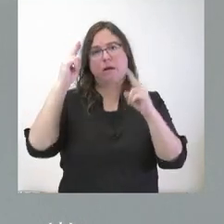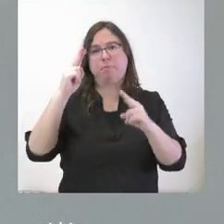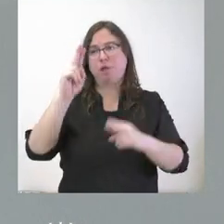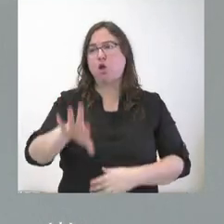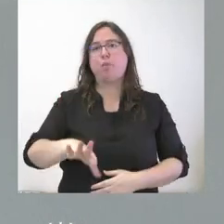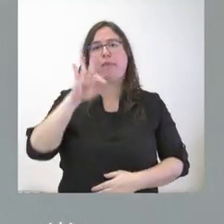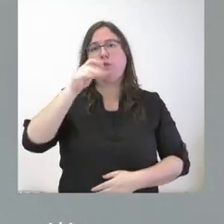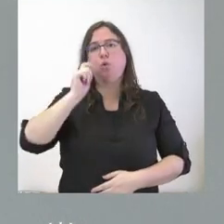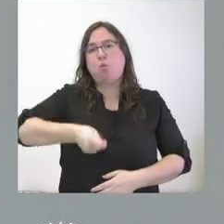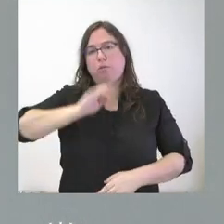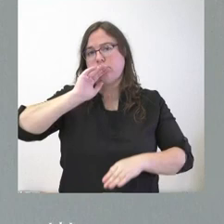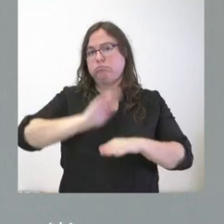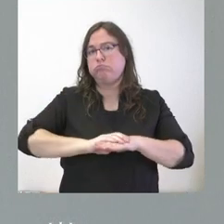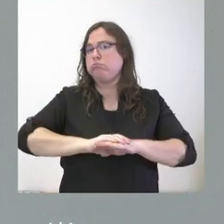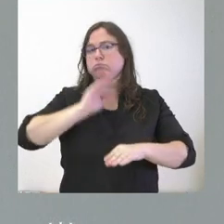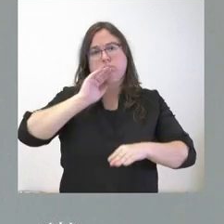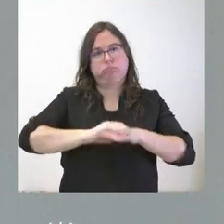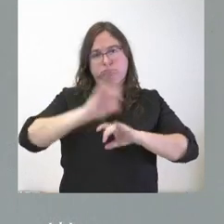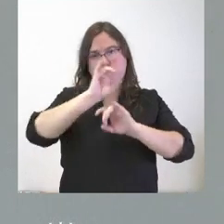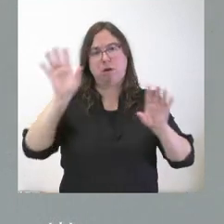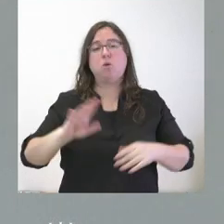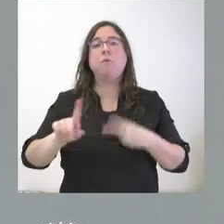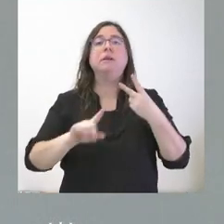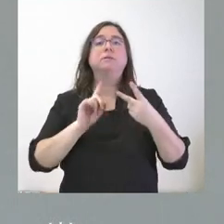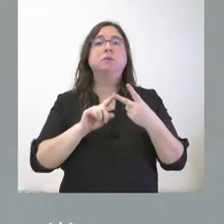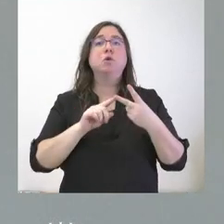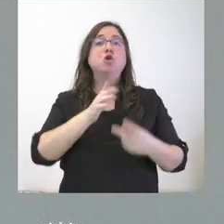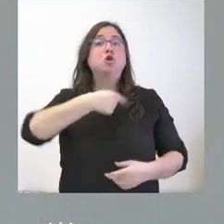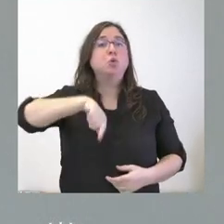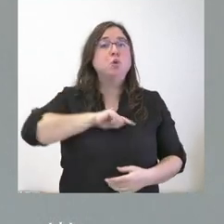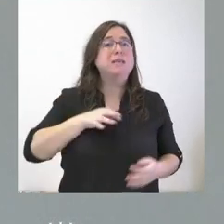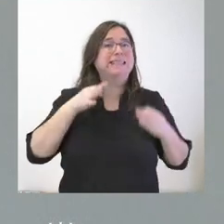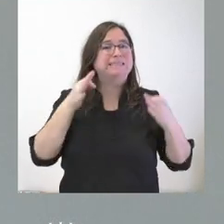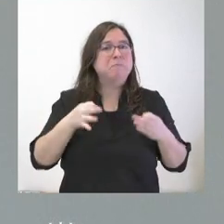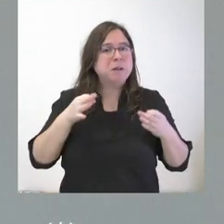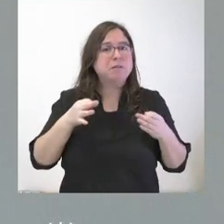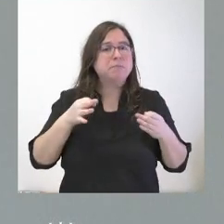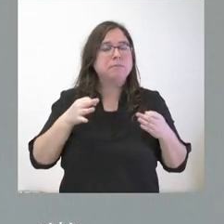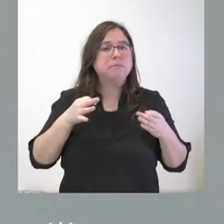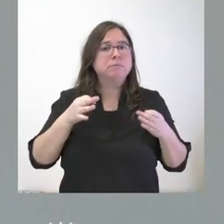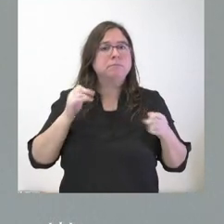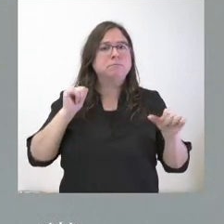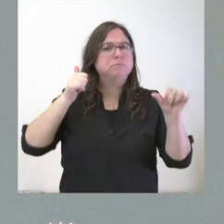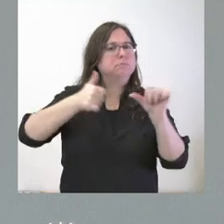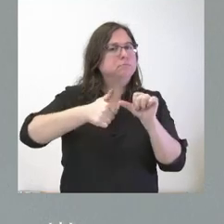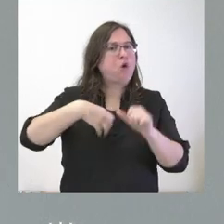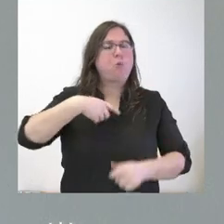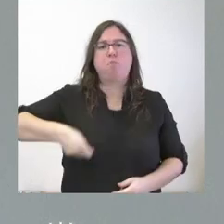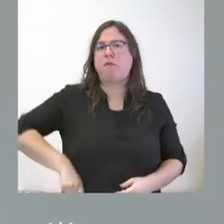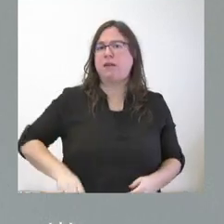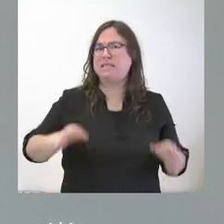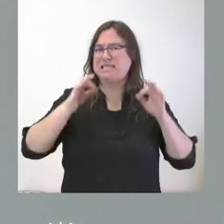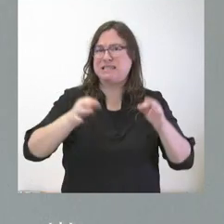decisiones judiciales, por supuesto que se cumplirán. Y, en segundo lugar, que nosotros siempre, siempre, y así lo hacen nuestros profesionales,